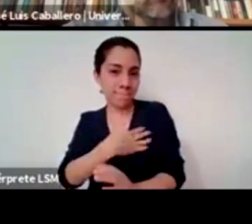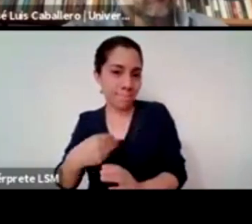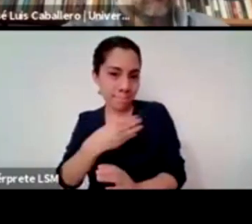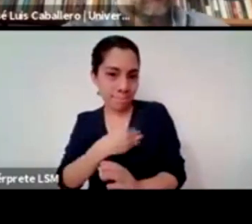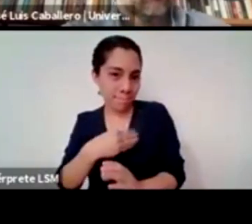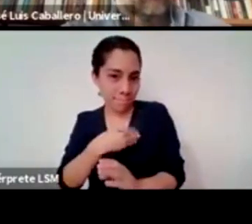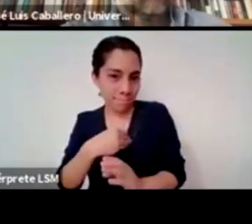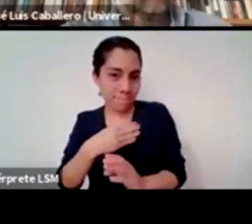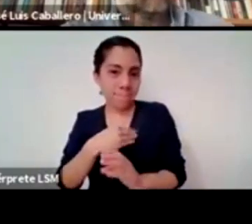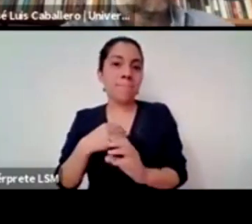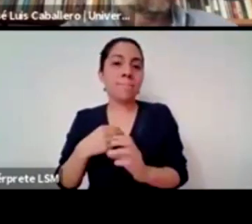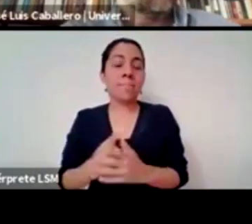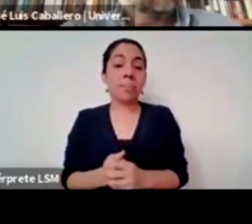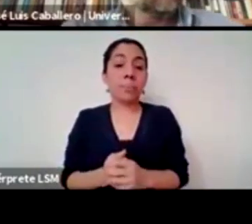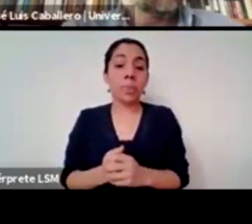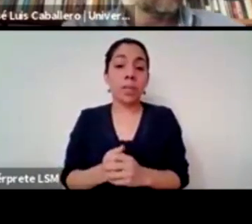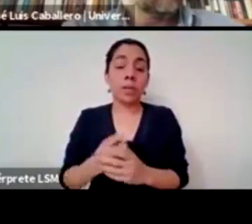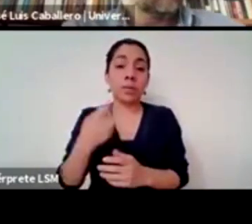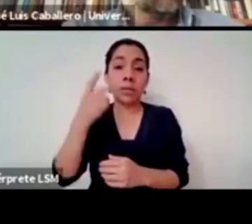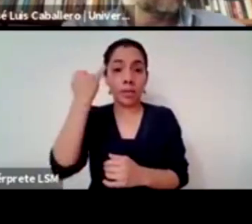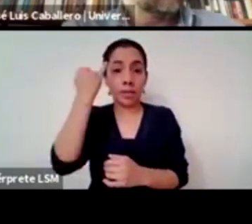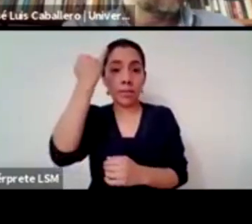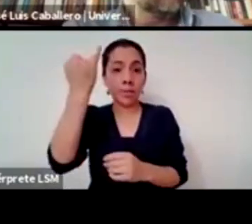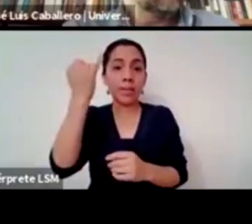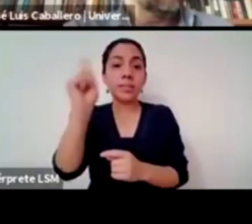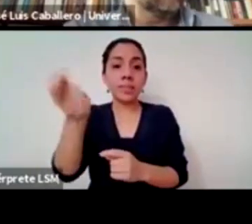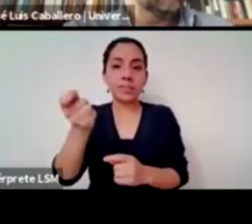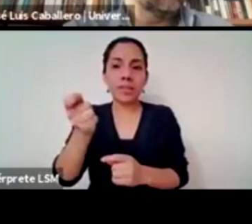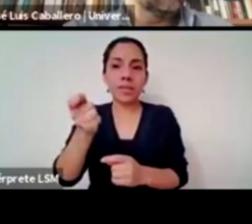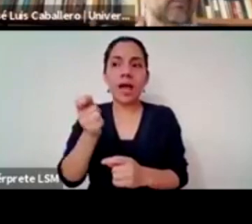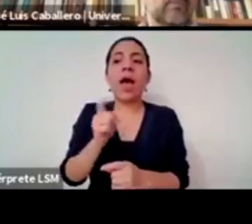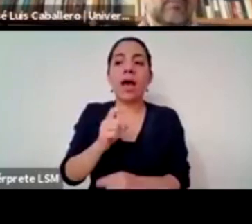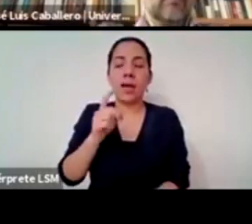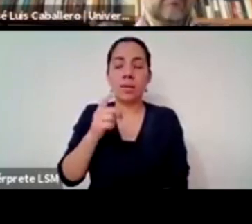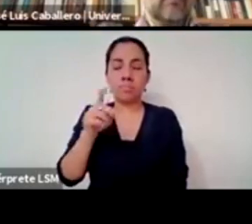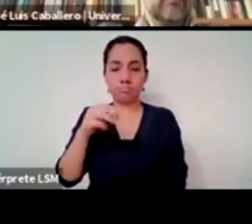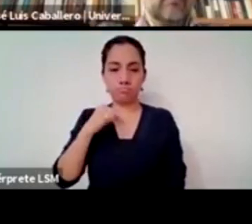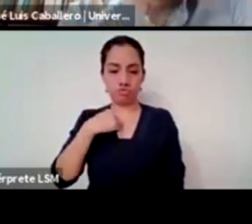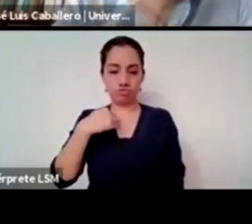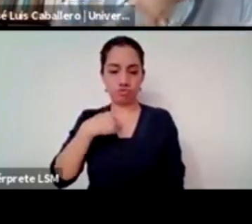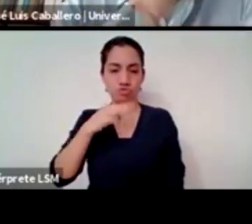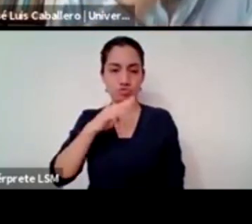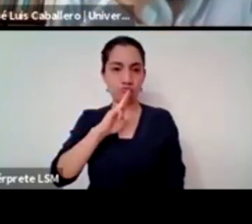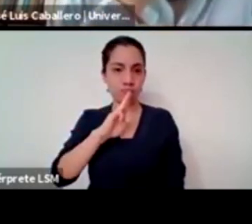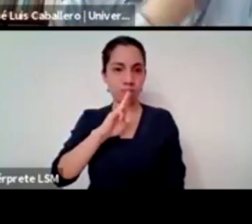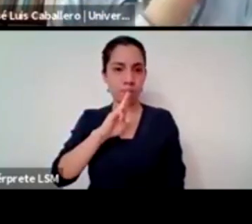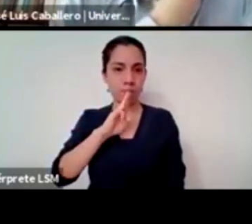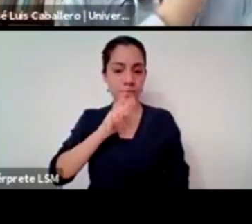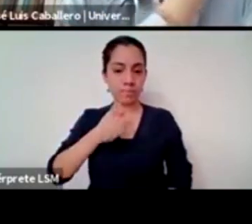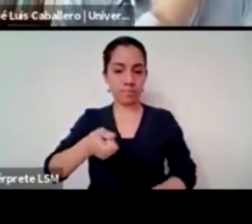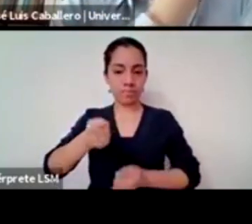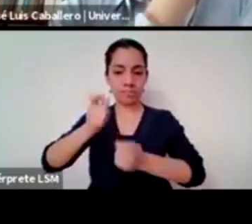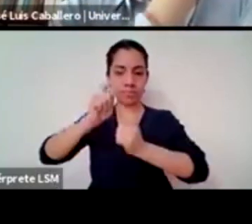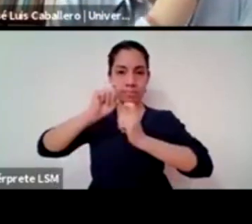idea de asignarle a la madre la función de los cuidados de